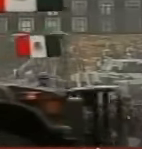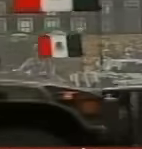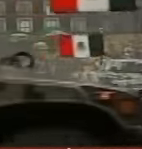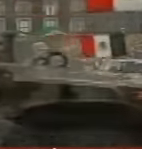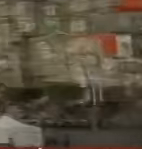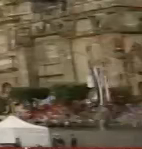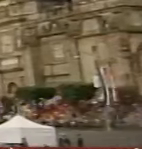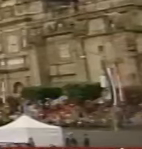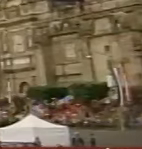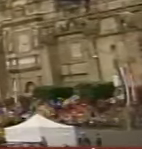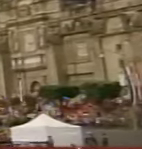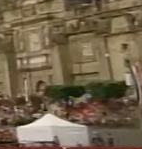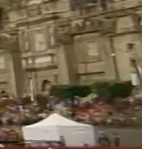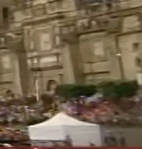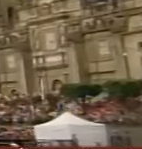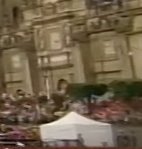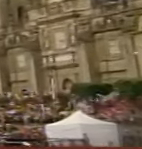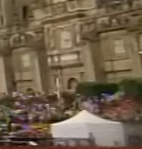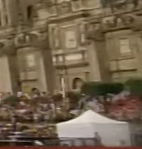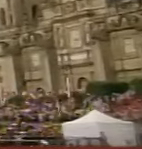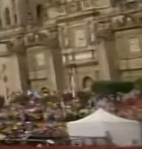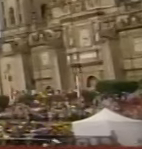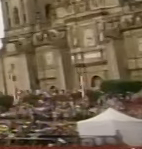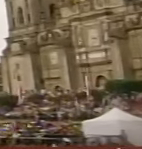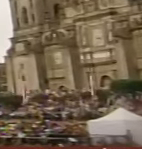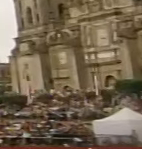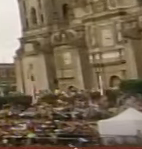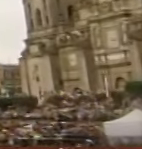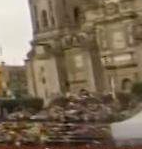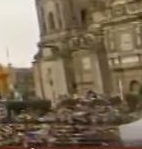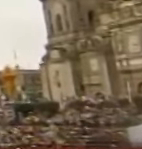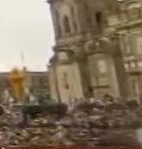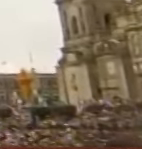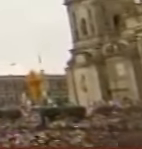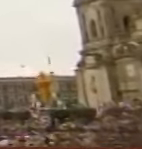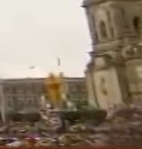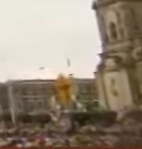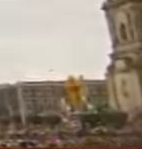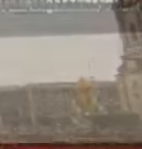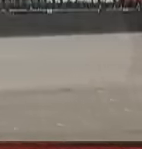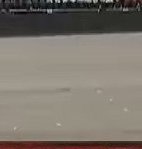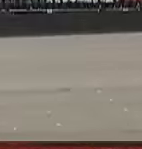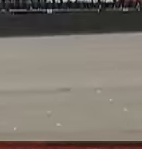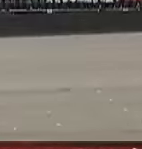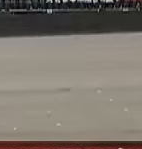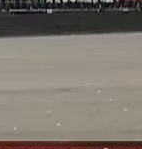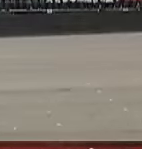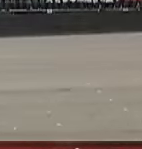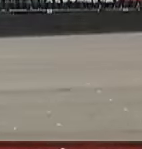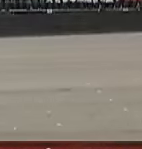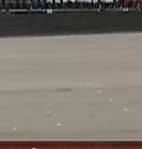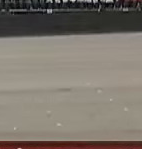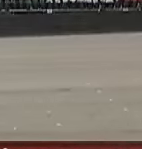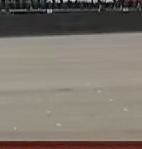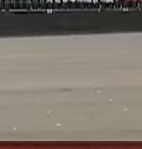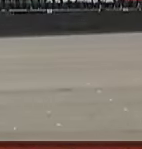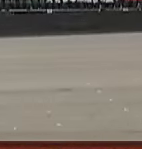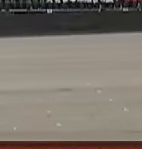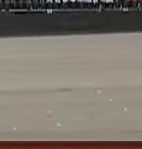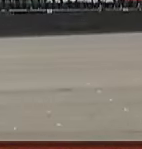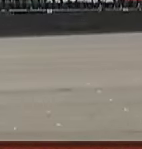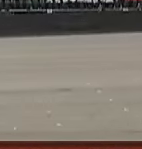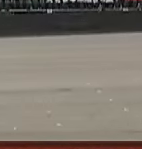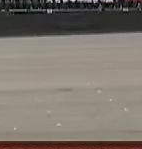México Quienes practican Todos los días Para que los ciudadanos Disfruten al máximo Para México al día Antonio López